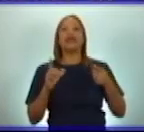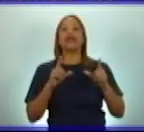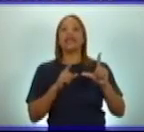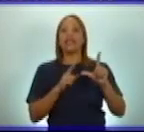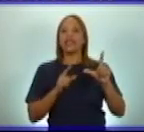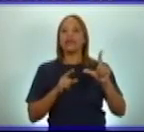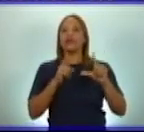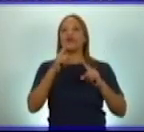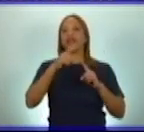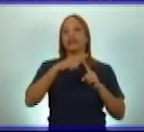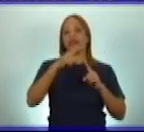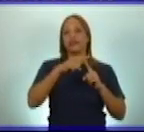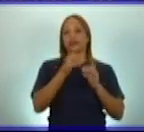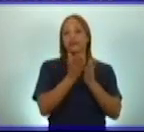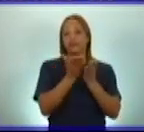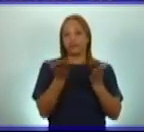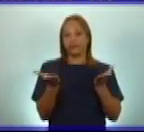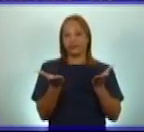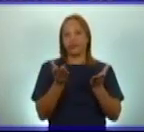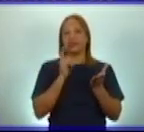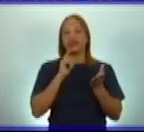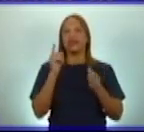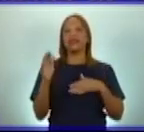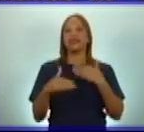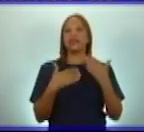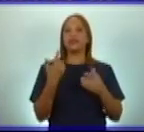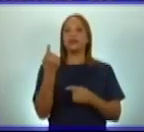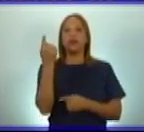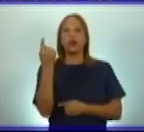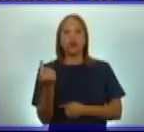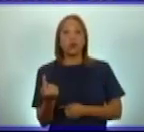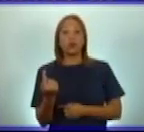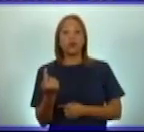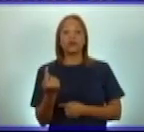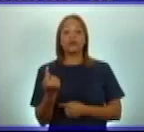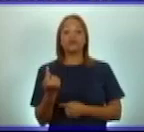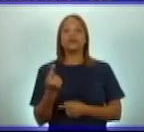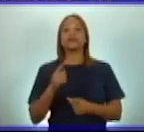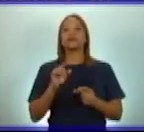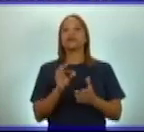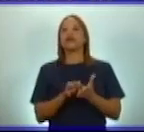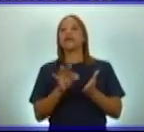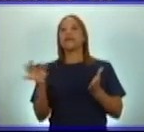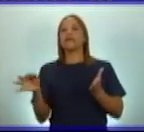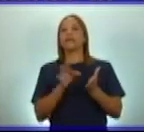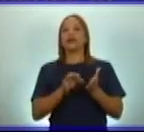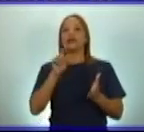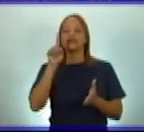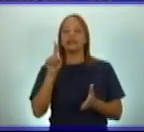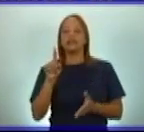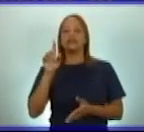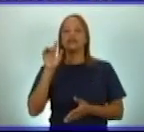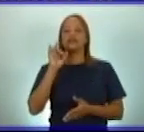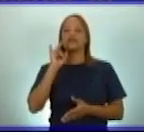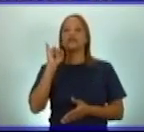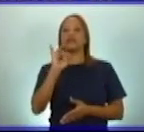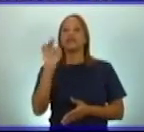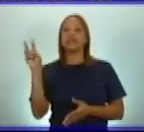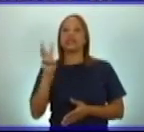la actividad 1 de la página 133.